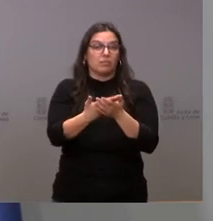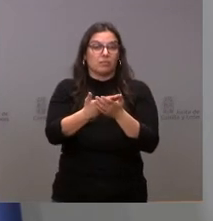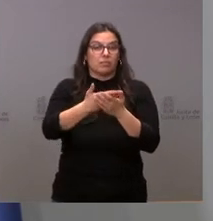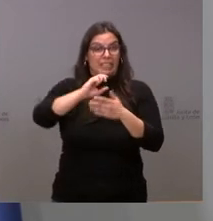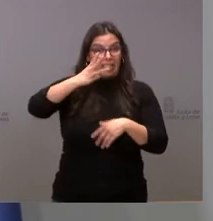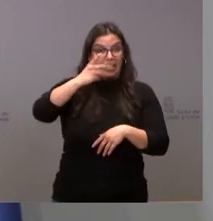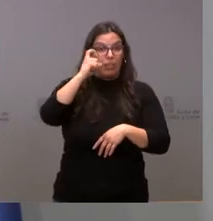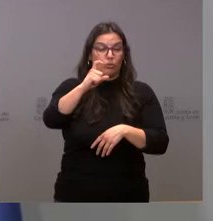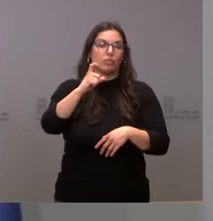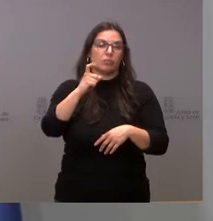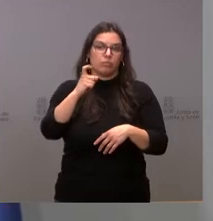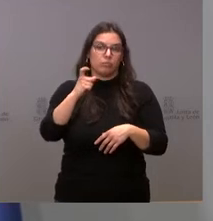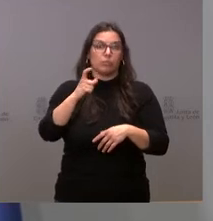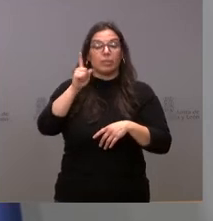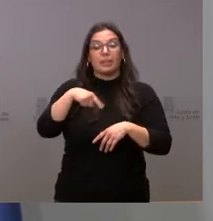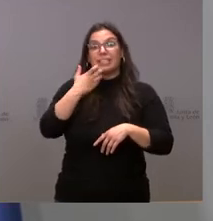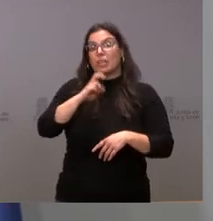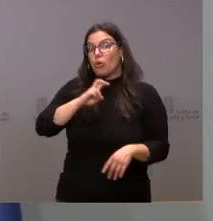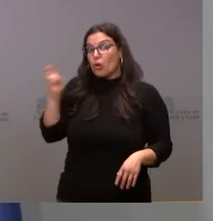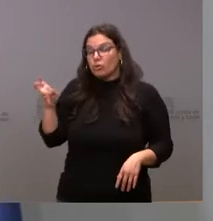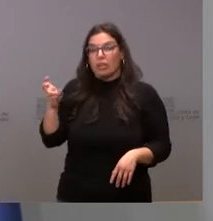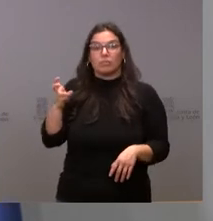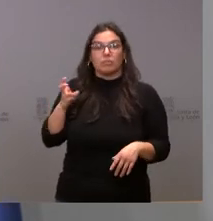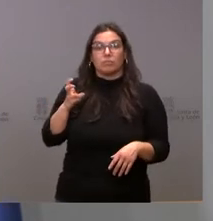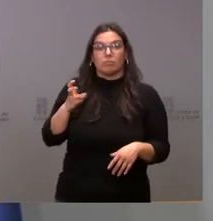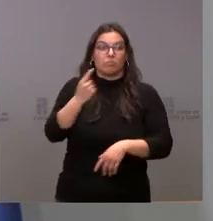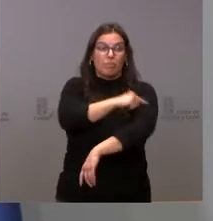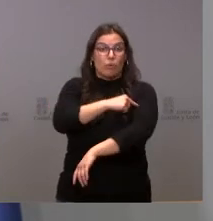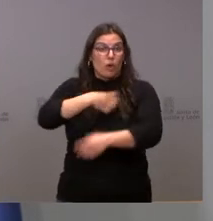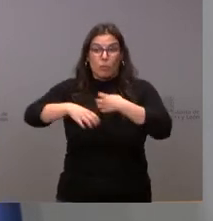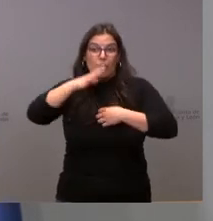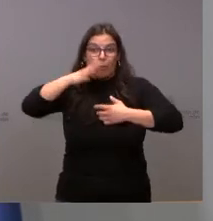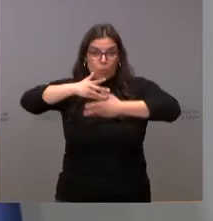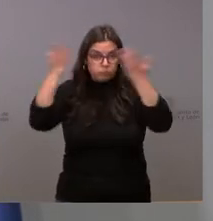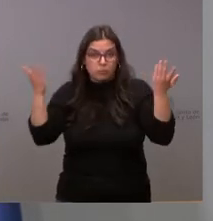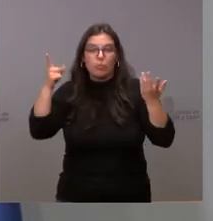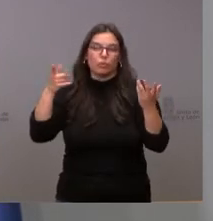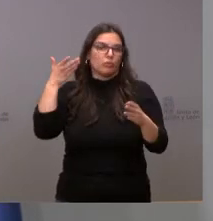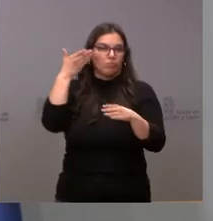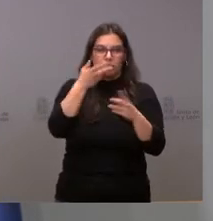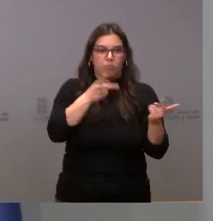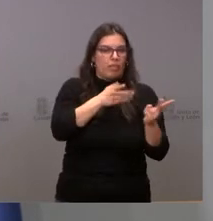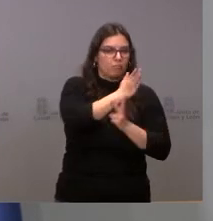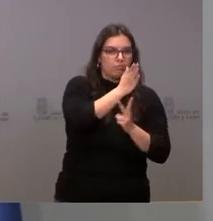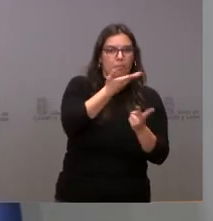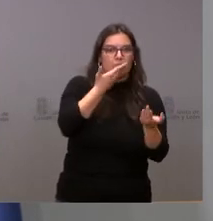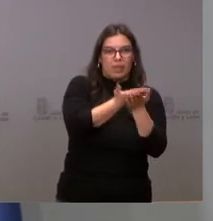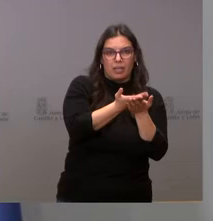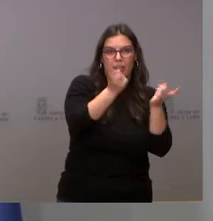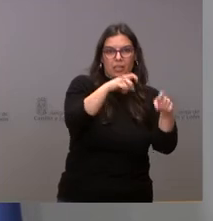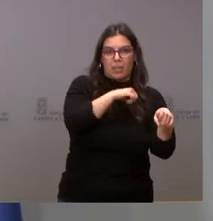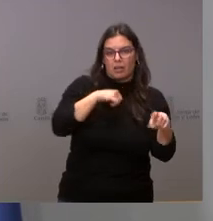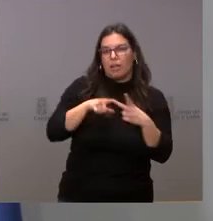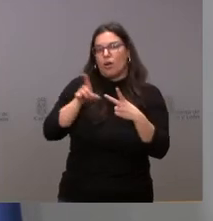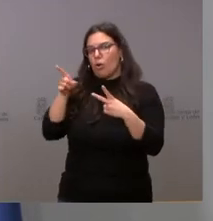dosis para que lo puedan recibir y aquellas otras que por un motivo u otro no lo pudieran recibir, que vayan tanto al procedimiento de autocita como de repesca.